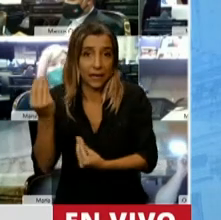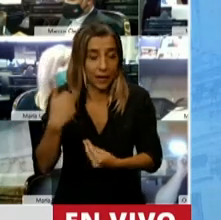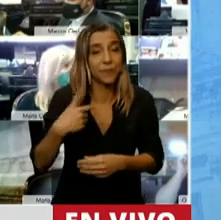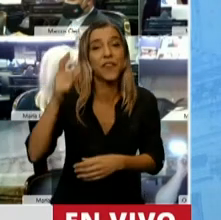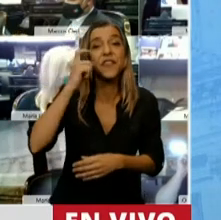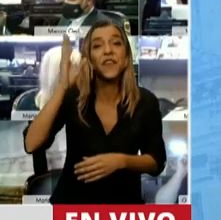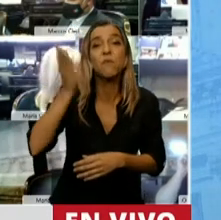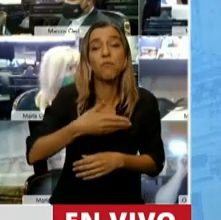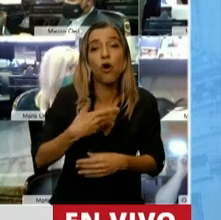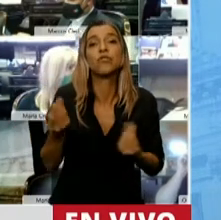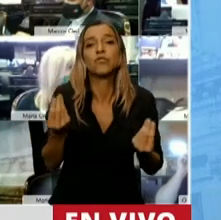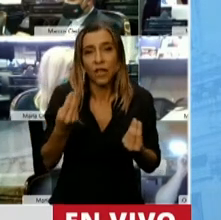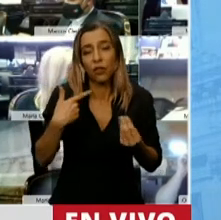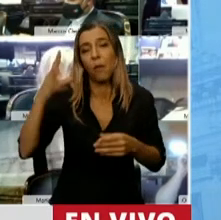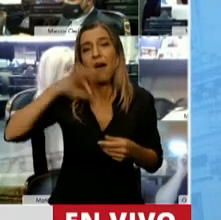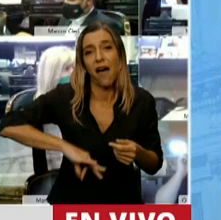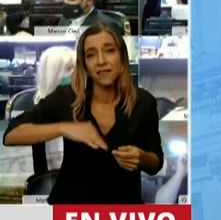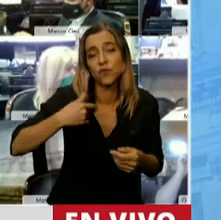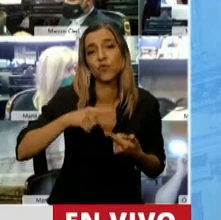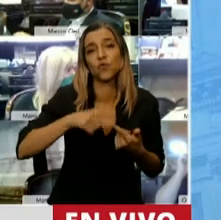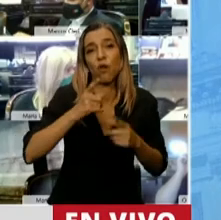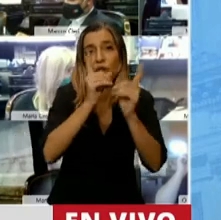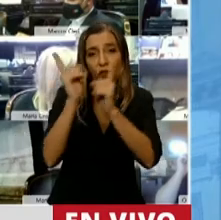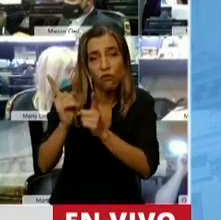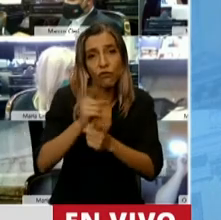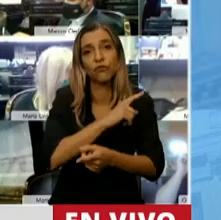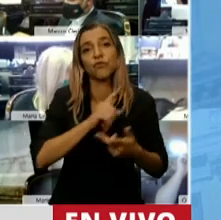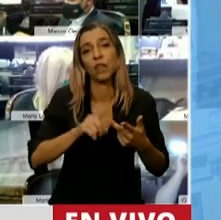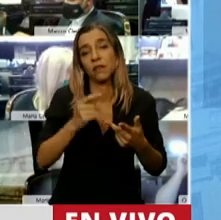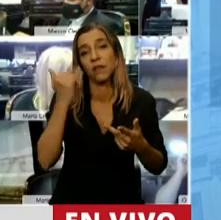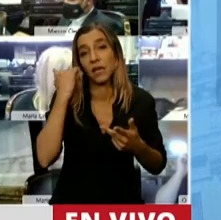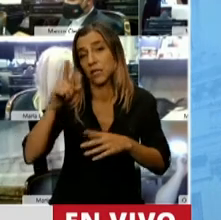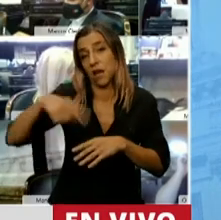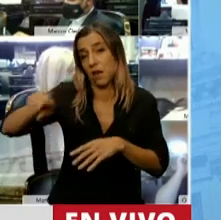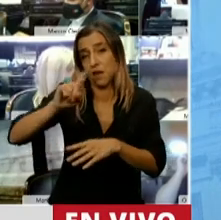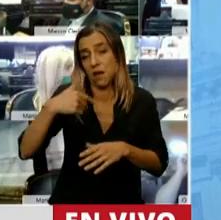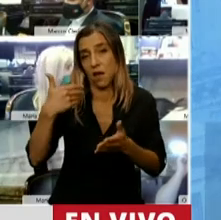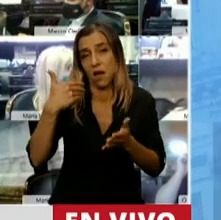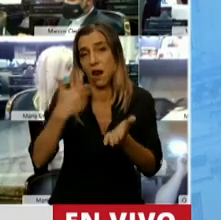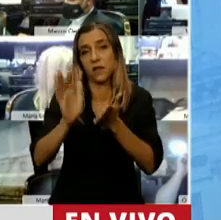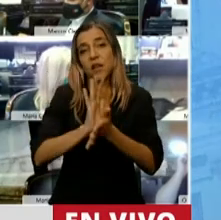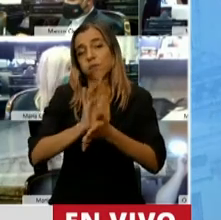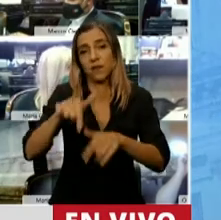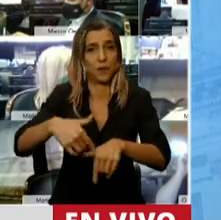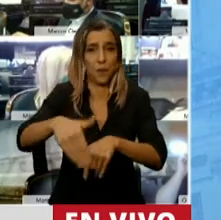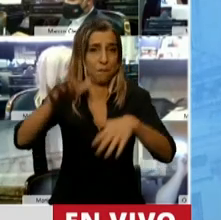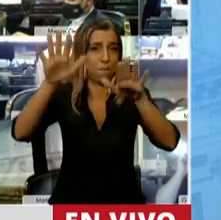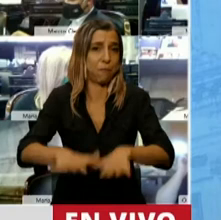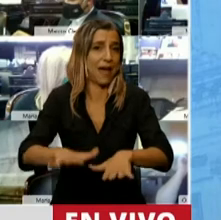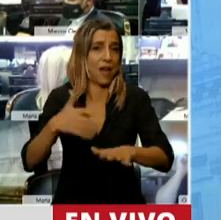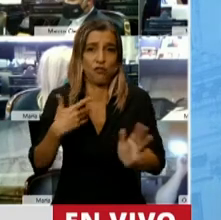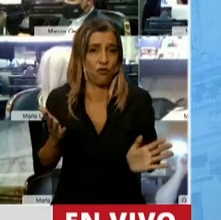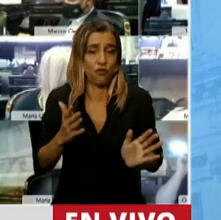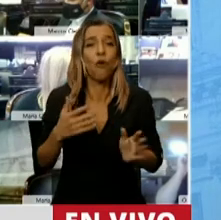presupuesto con caída para los salarios de docentes, que están rechazando, por otro lado, con un paro, la oferta del